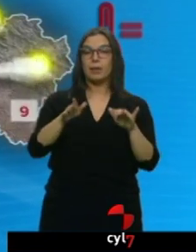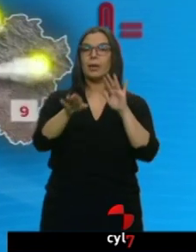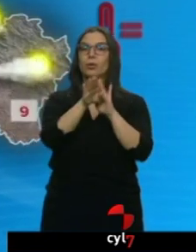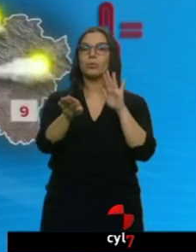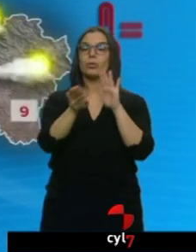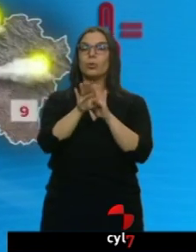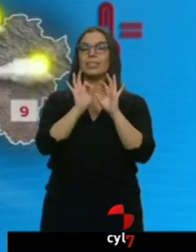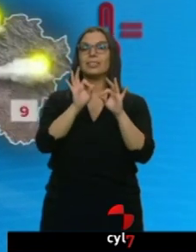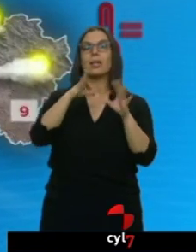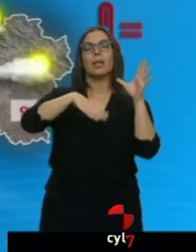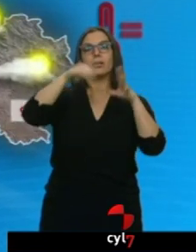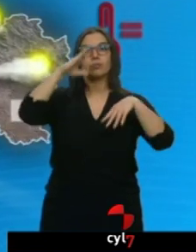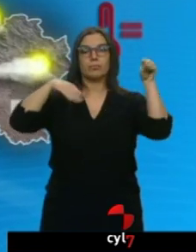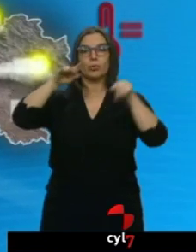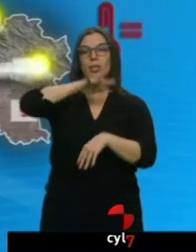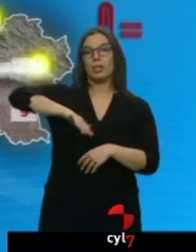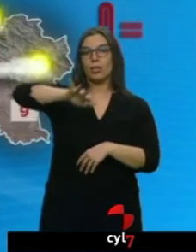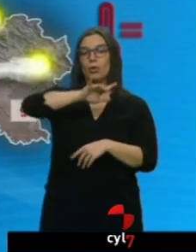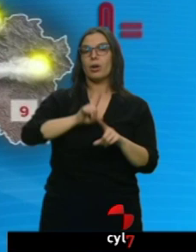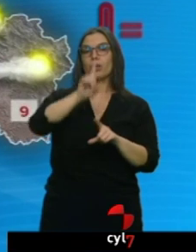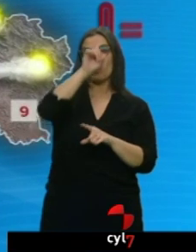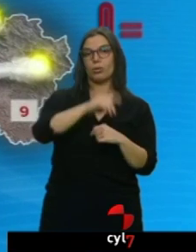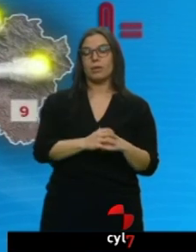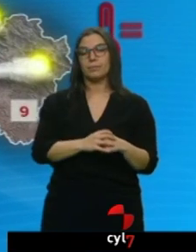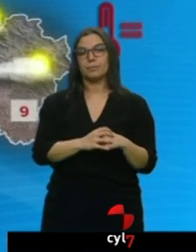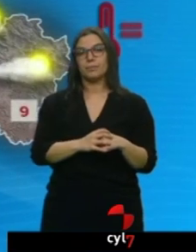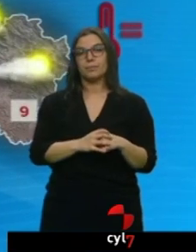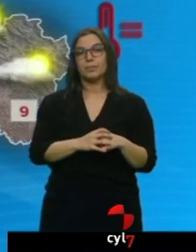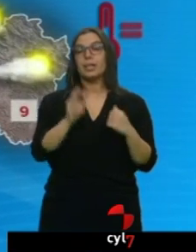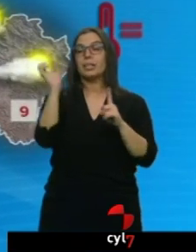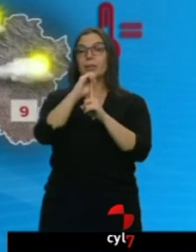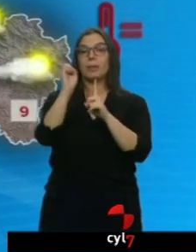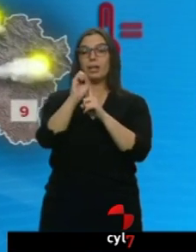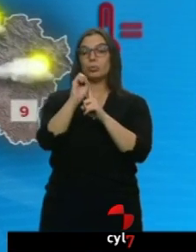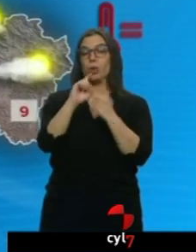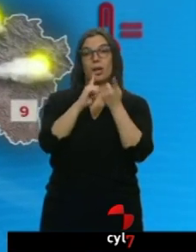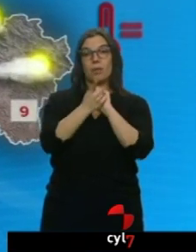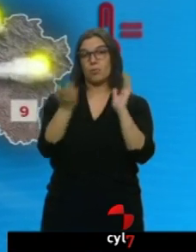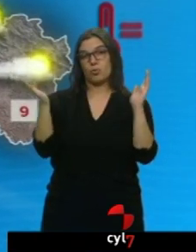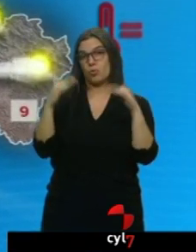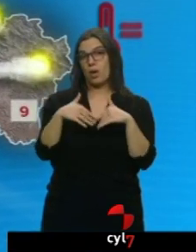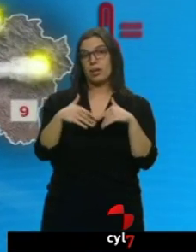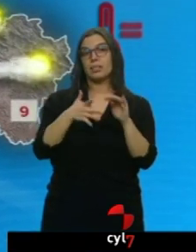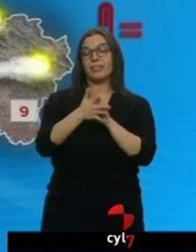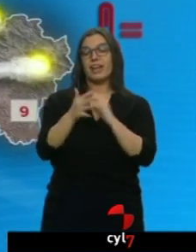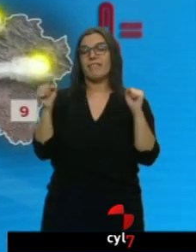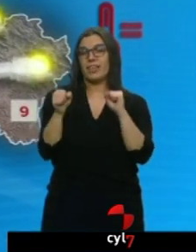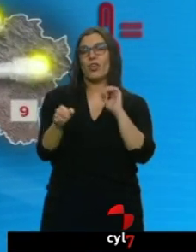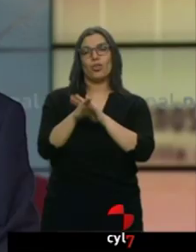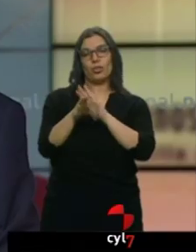zonas del norte de nuestra comunidad. temperaturas en general sin grandes novedades, seguiremos pasando frío por la tarde.